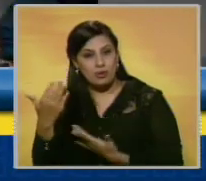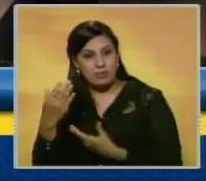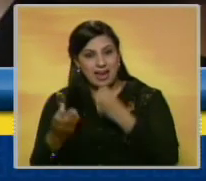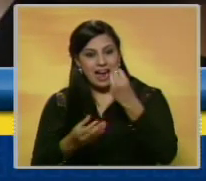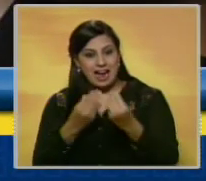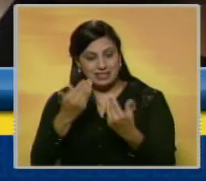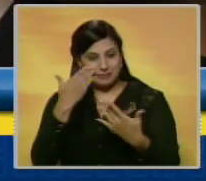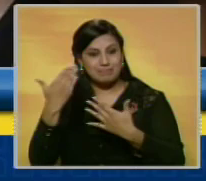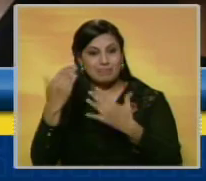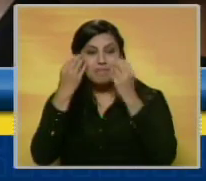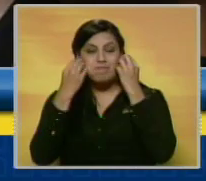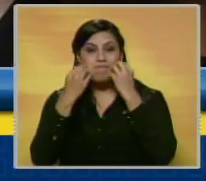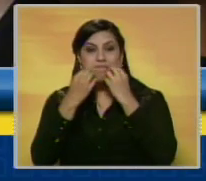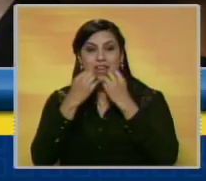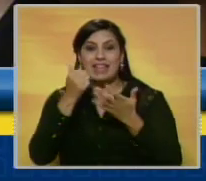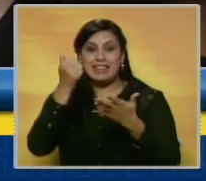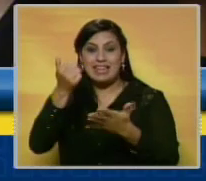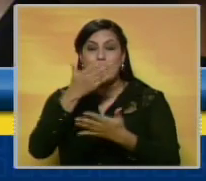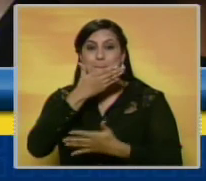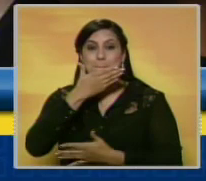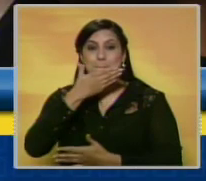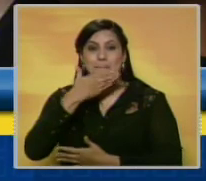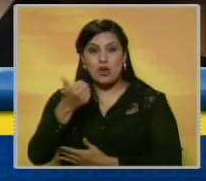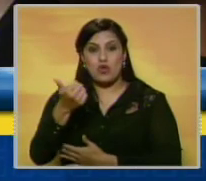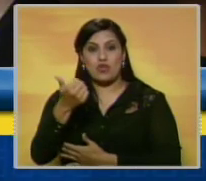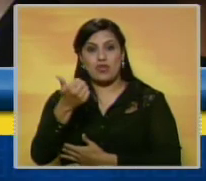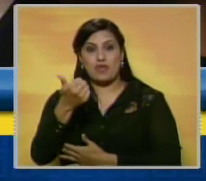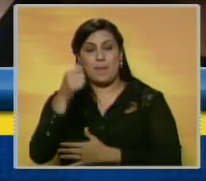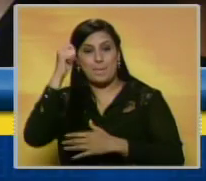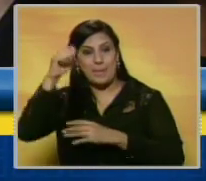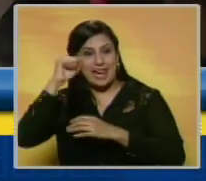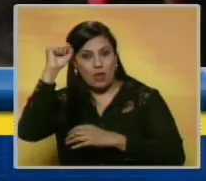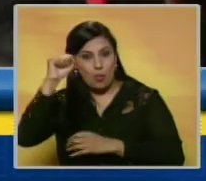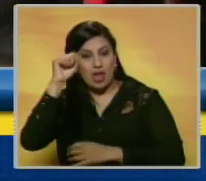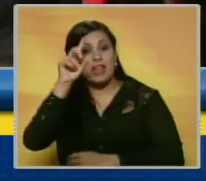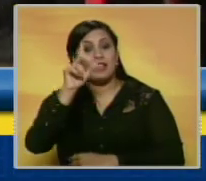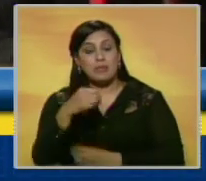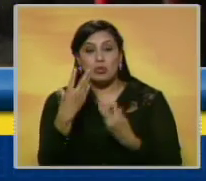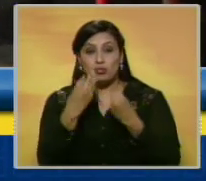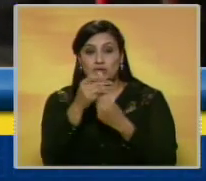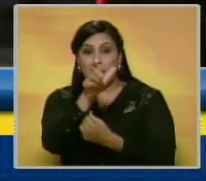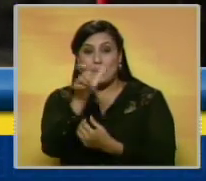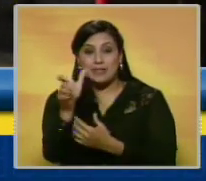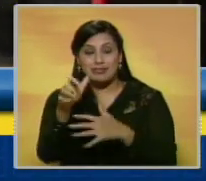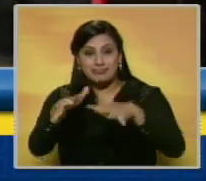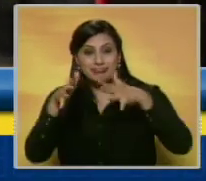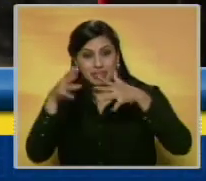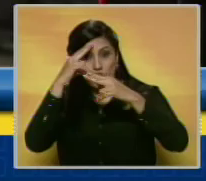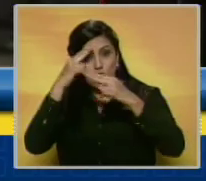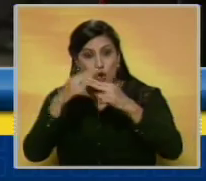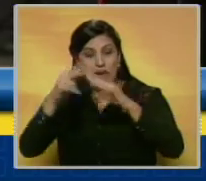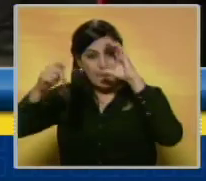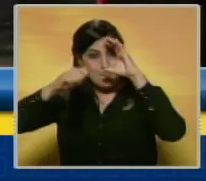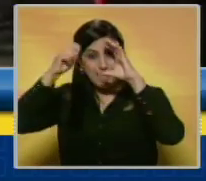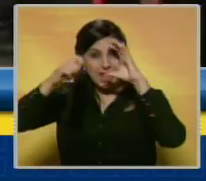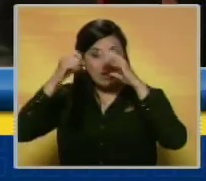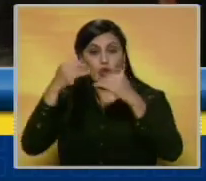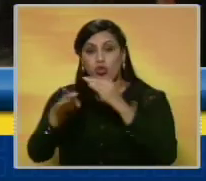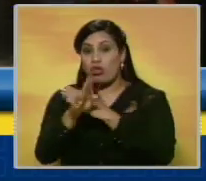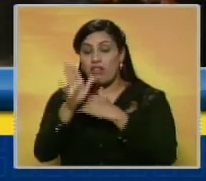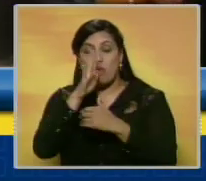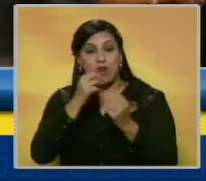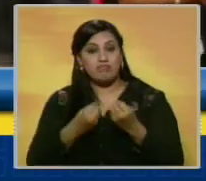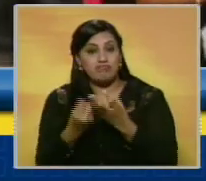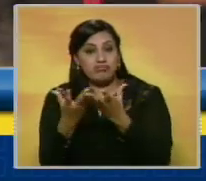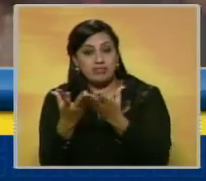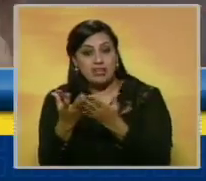de David Fisher obtuvo el galardón de Mejor Película. Muchos de los premiados fueron honrados por películas que aún no se